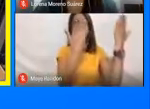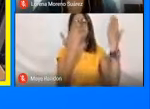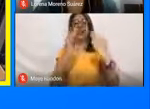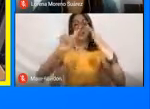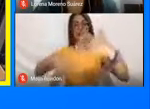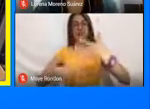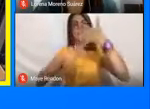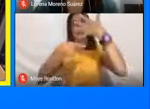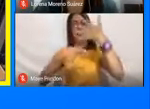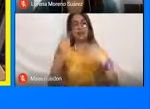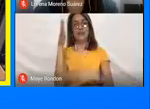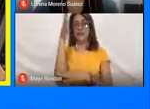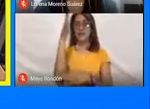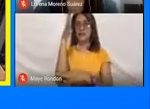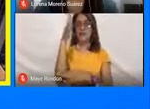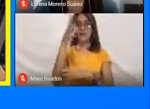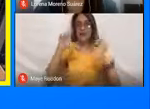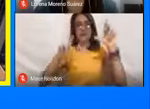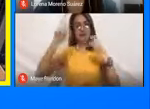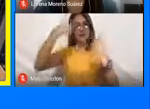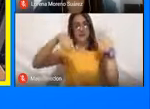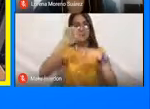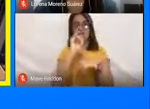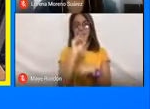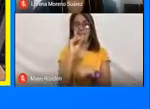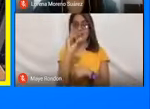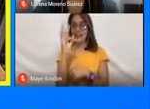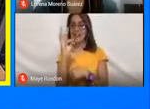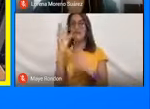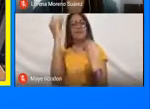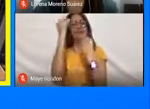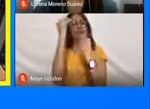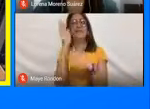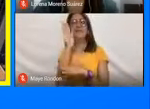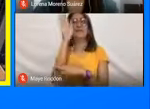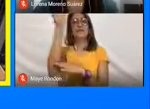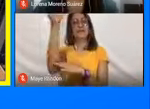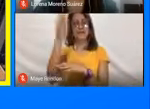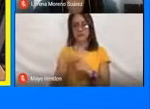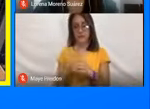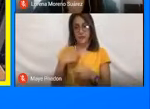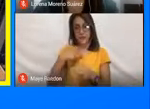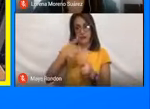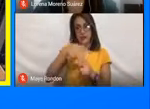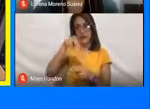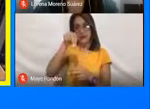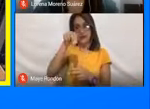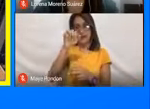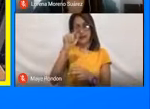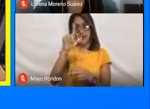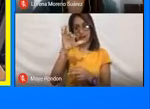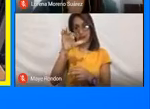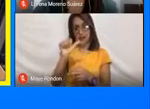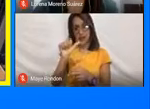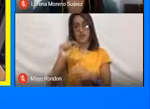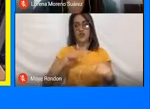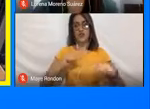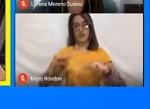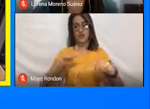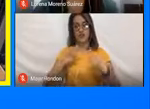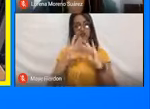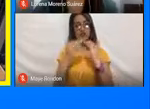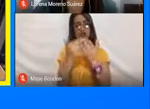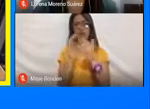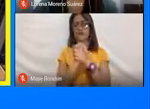sexta conferencia de la Cátedra de Turismo IDT, Preparando mi futuro. Mi nombre es Natalia Cadena, coordinadora del programa Colegios